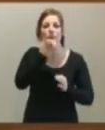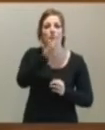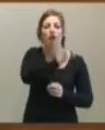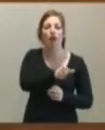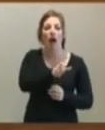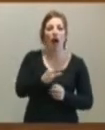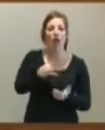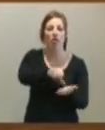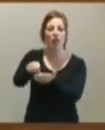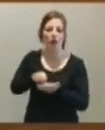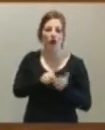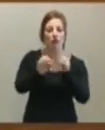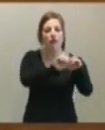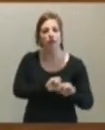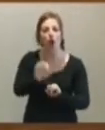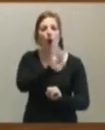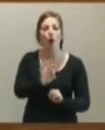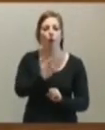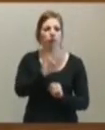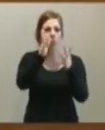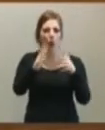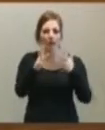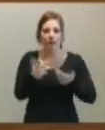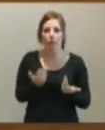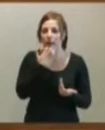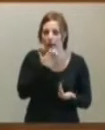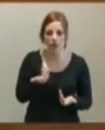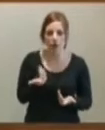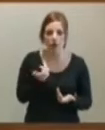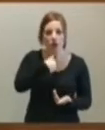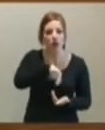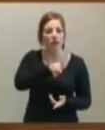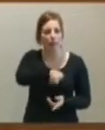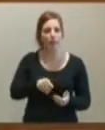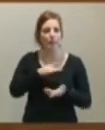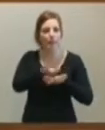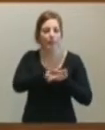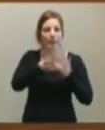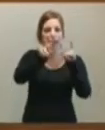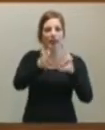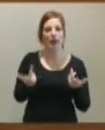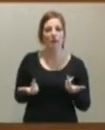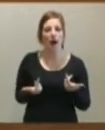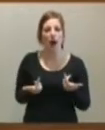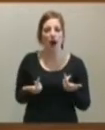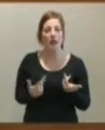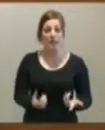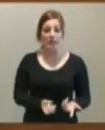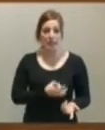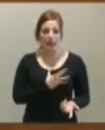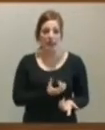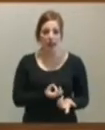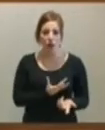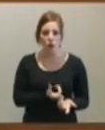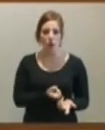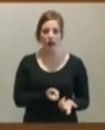que debe actuar el conjunto del ciudadano o el Tribunal de Cuentas, por ejemplo. Porque nosotros también hablamos de las sindicaturas y del